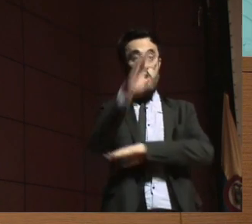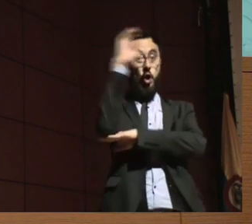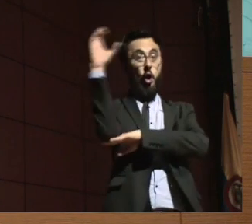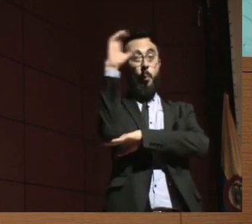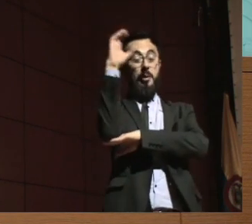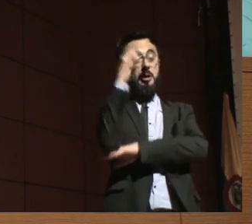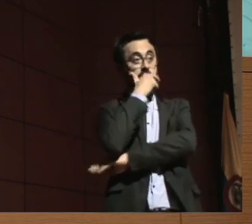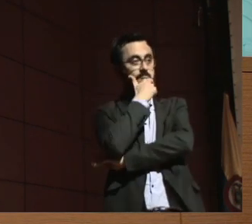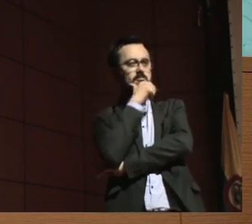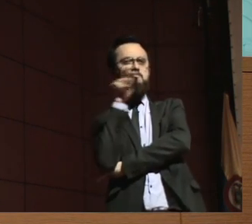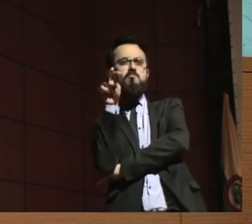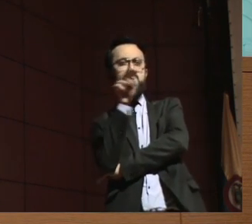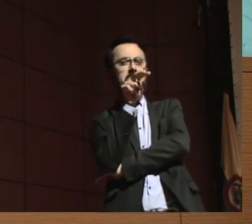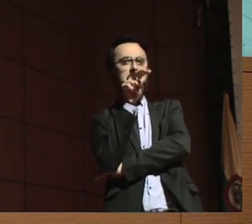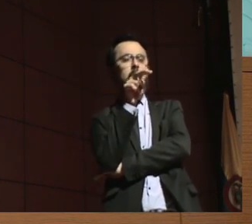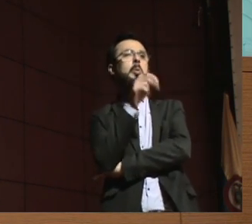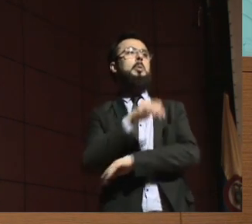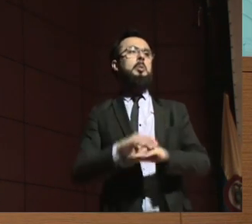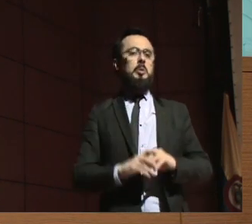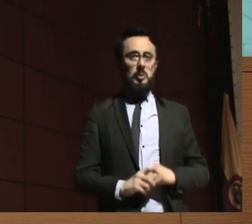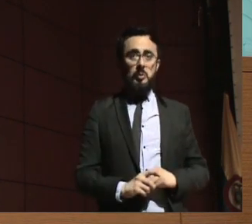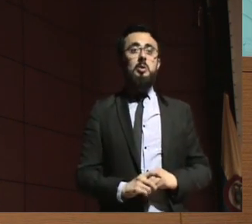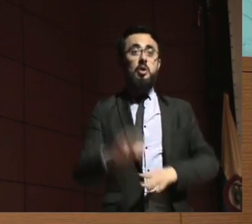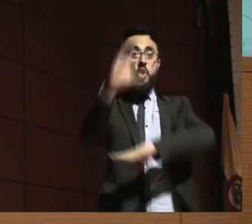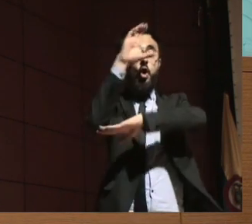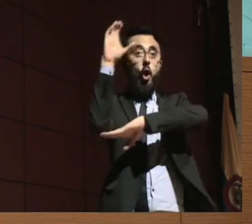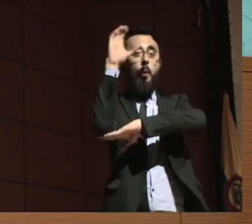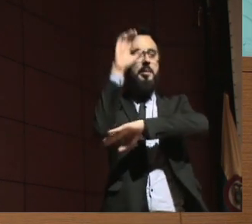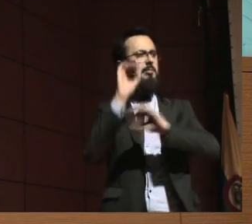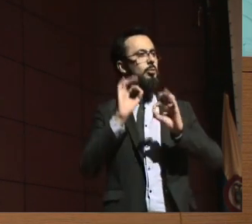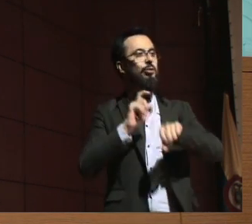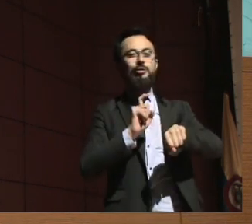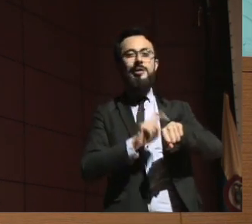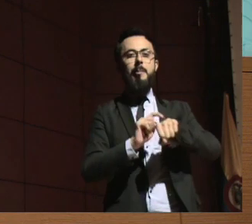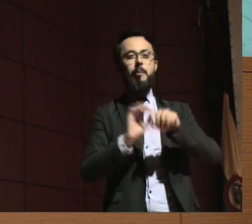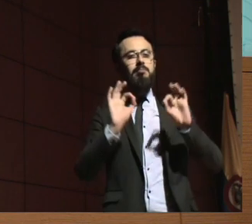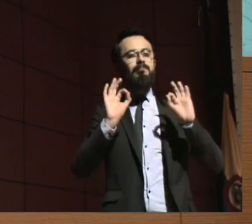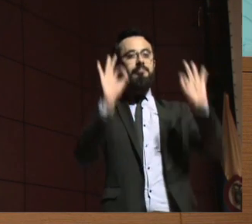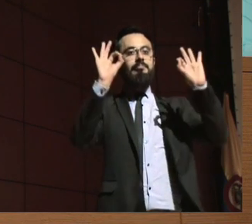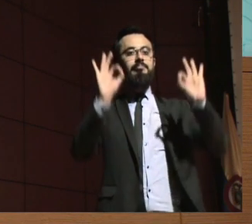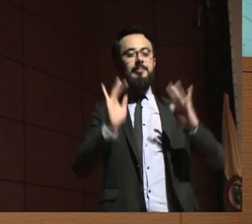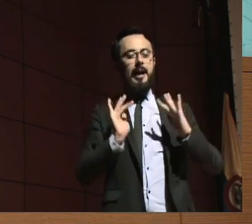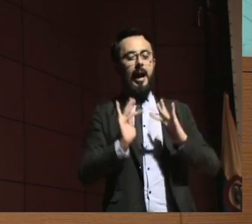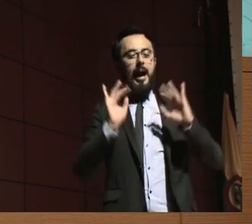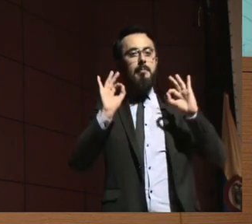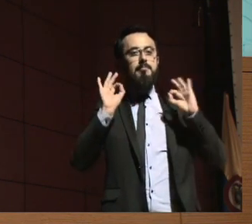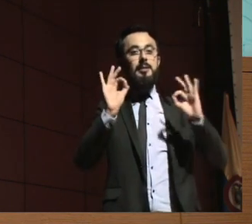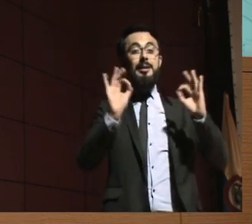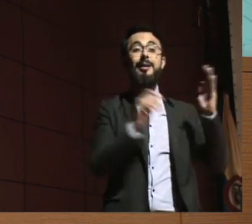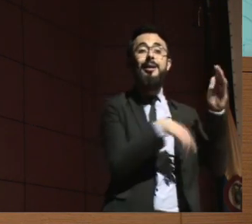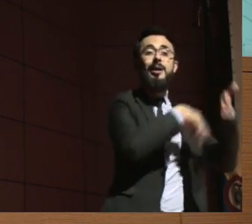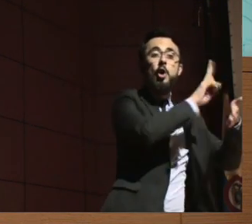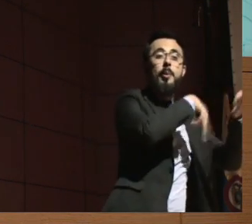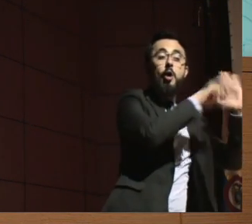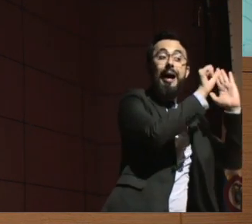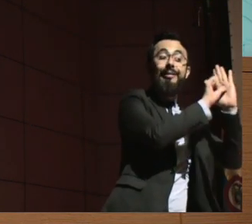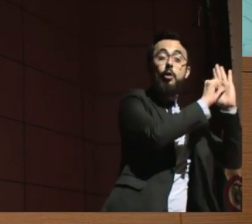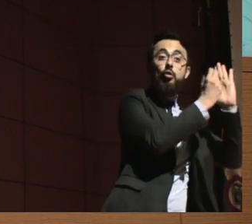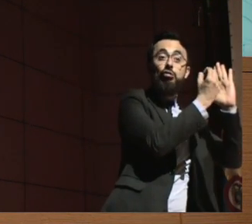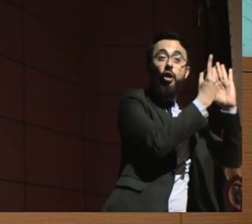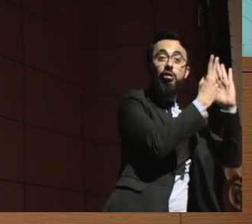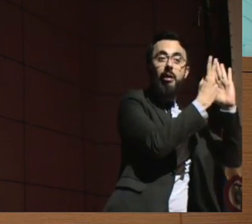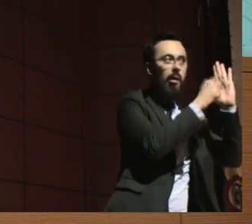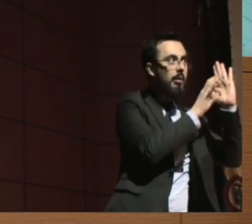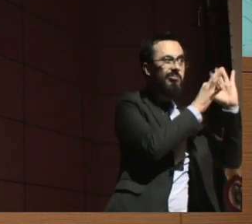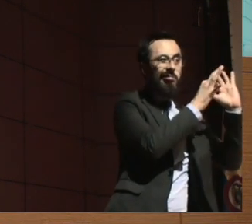justo para una extraordinaria reforma en el sentido de la implementación del artículo 12 y de los apoyos,